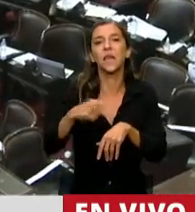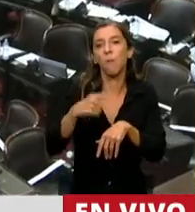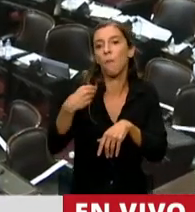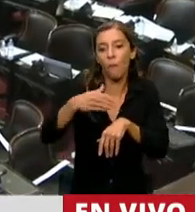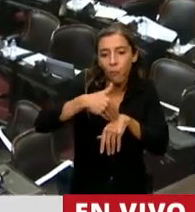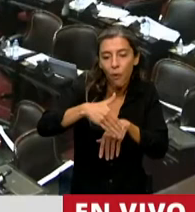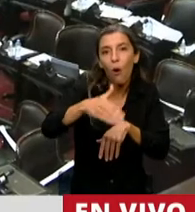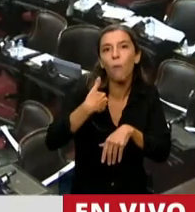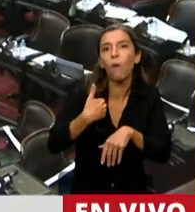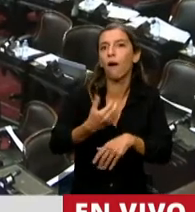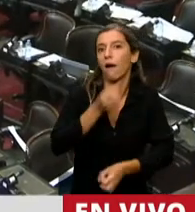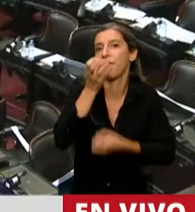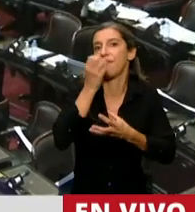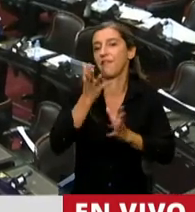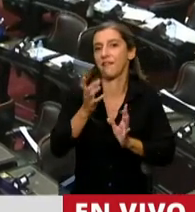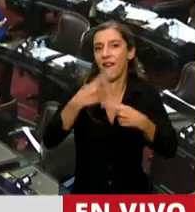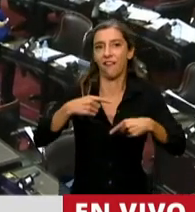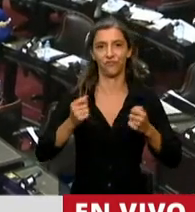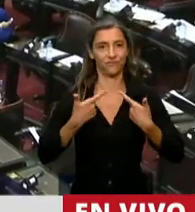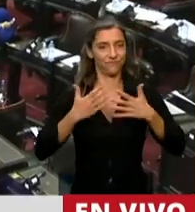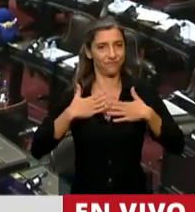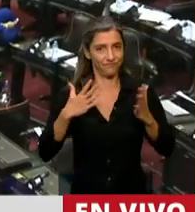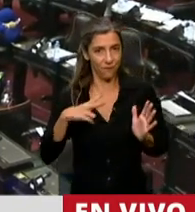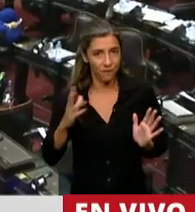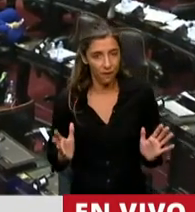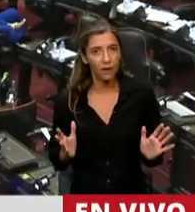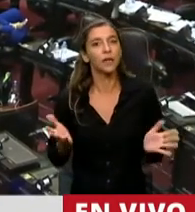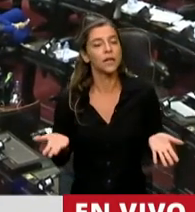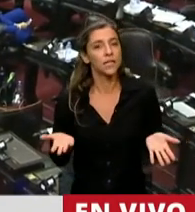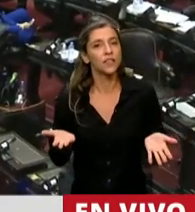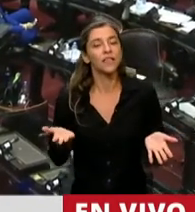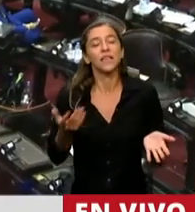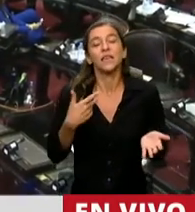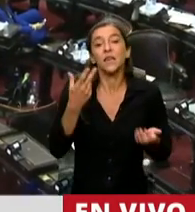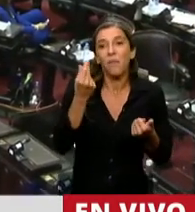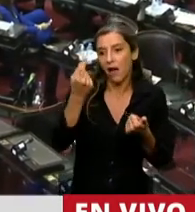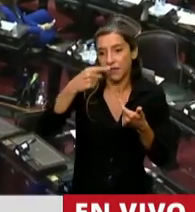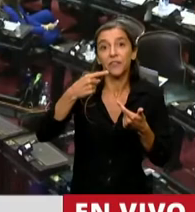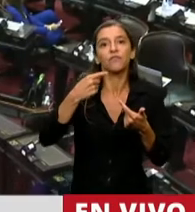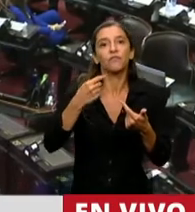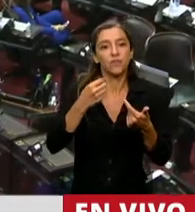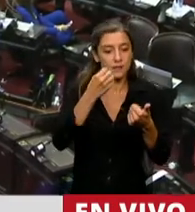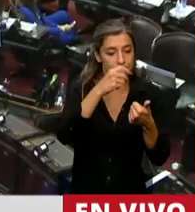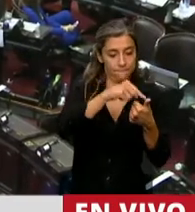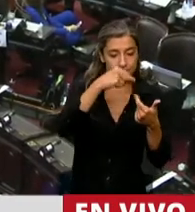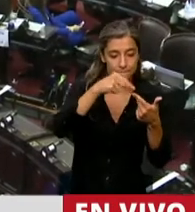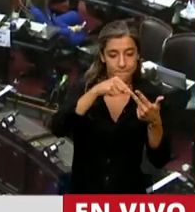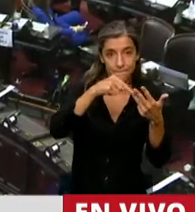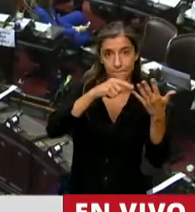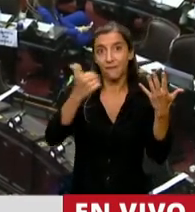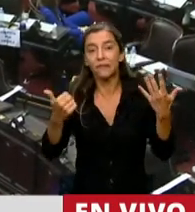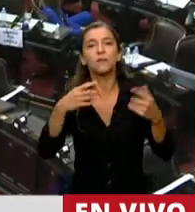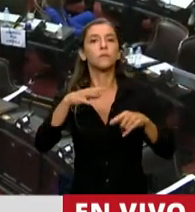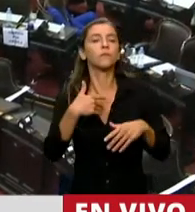declaración voluntaria de activos. Yo creo que todos estos beneficios conjugan en algo